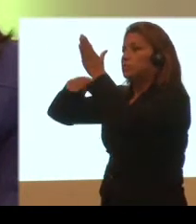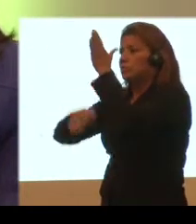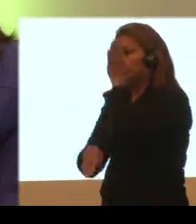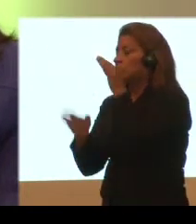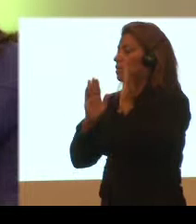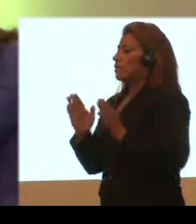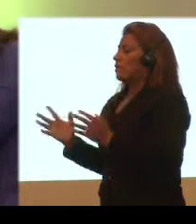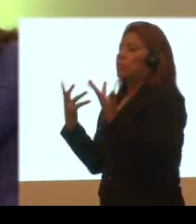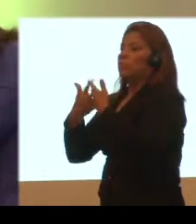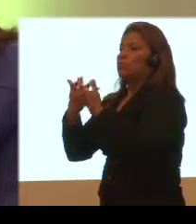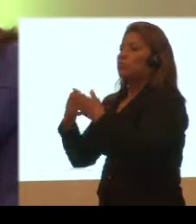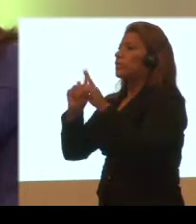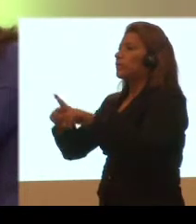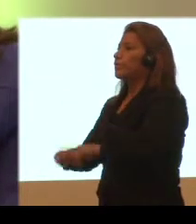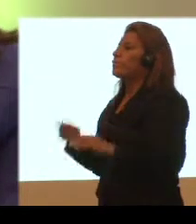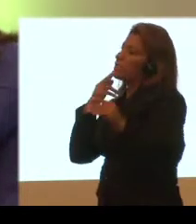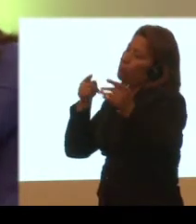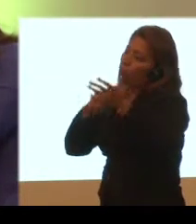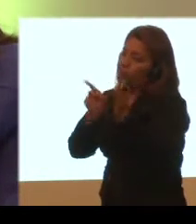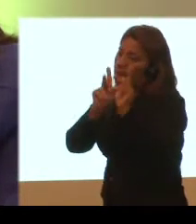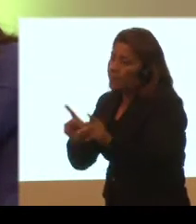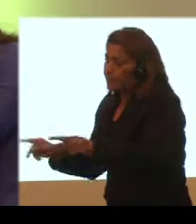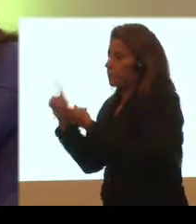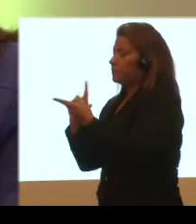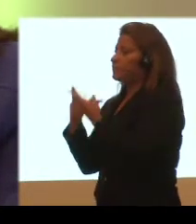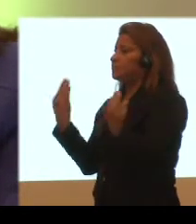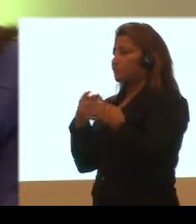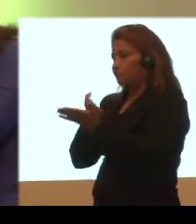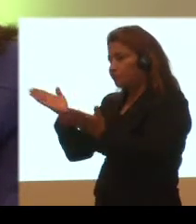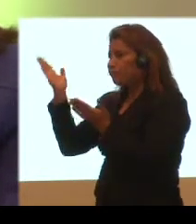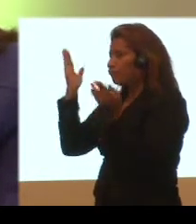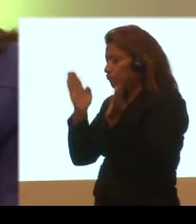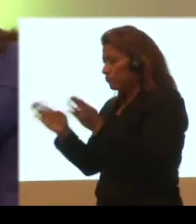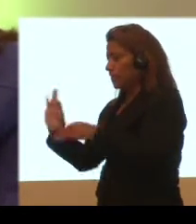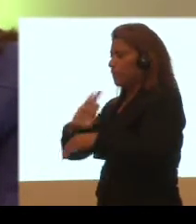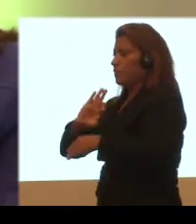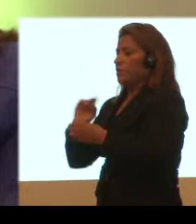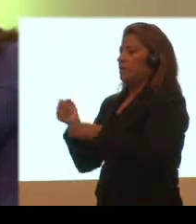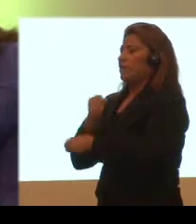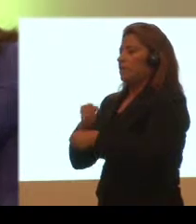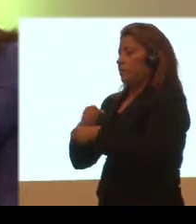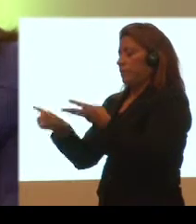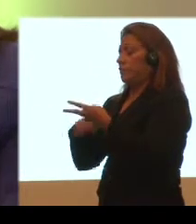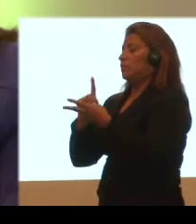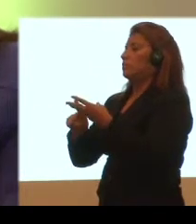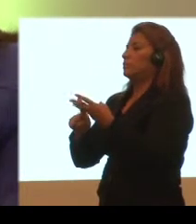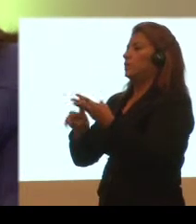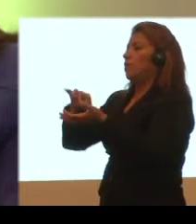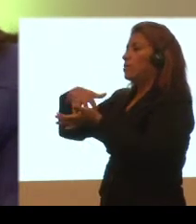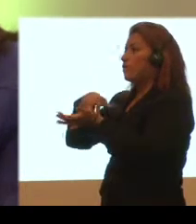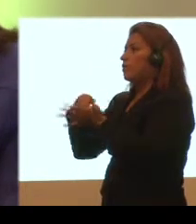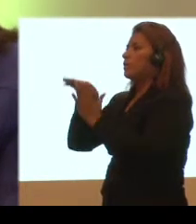la armonización de los instrumentos de planificación, la integridad técnica de la planificación, la inclusión de la reducción de